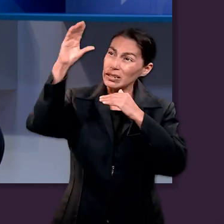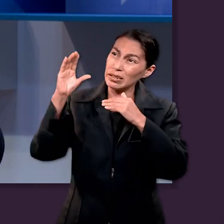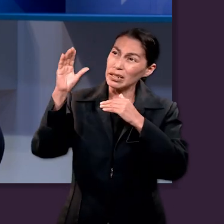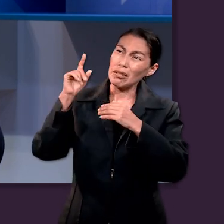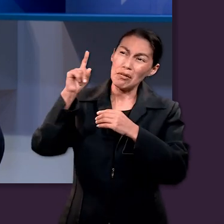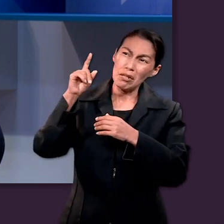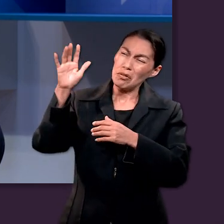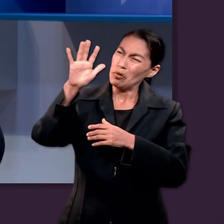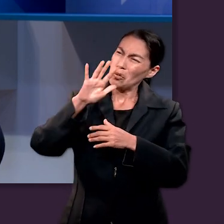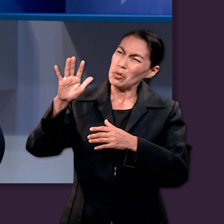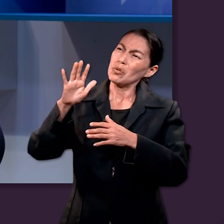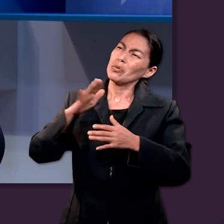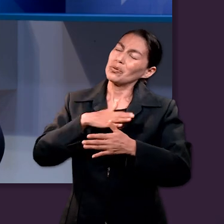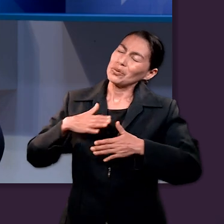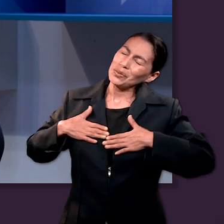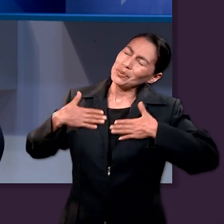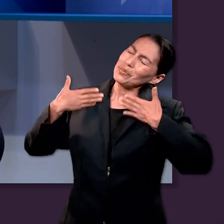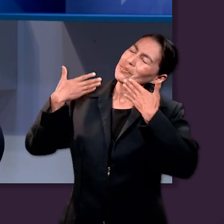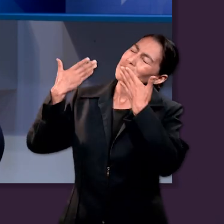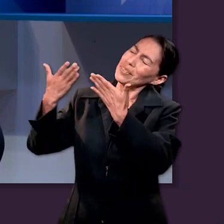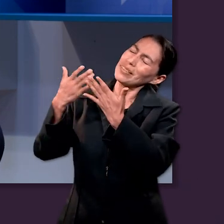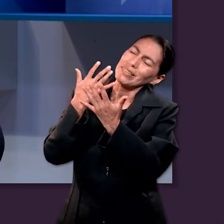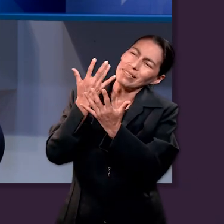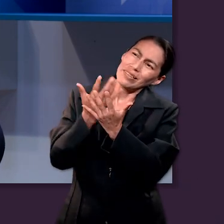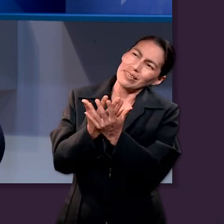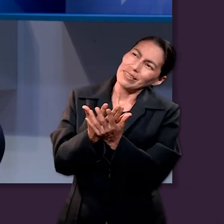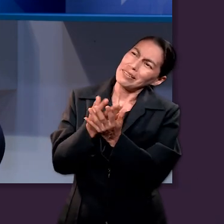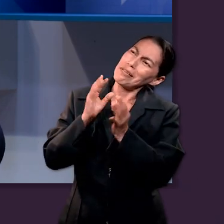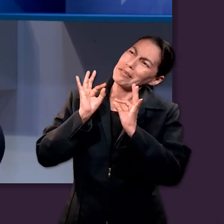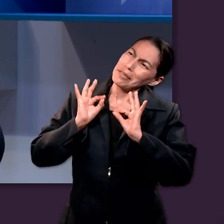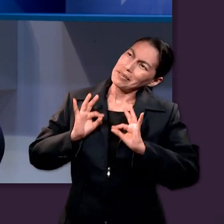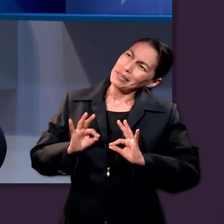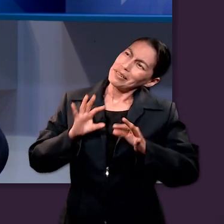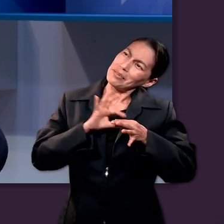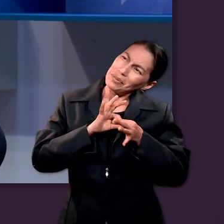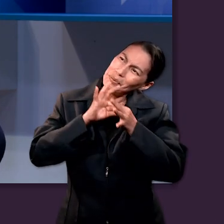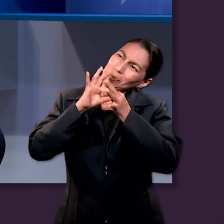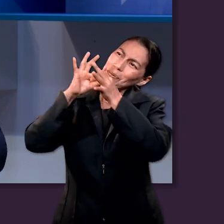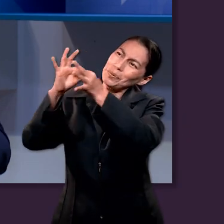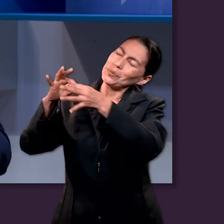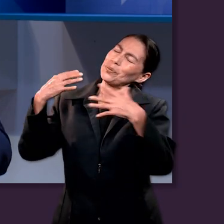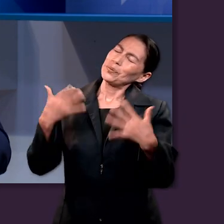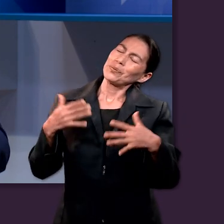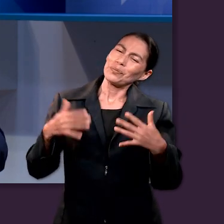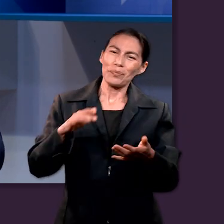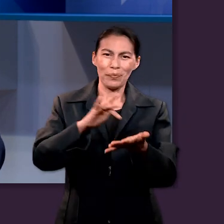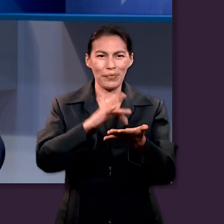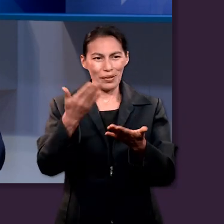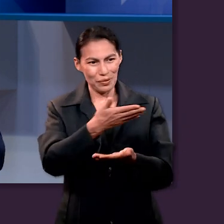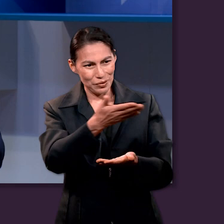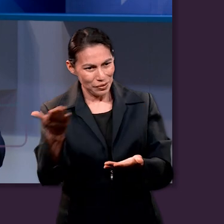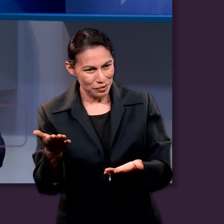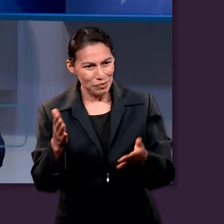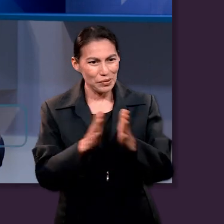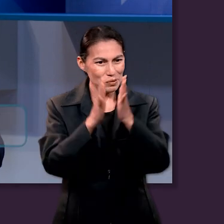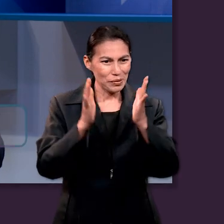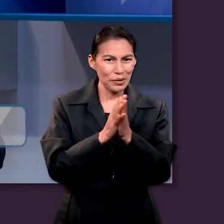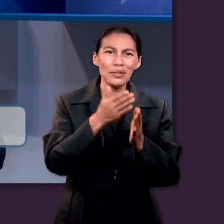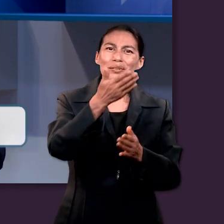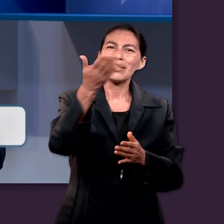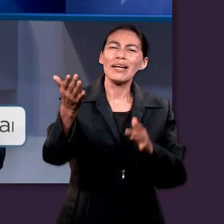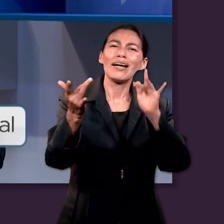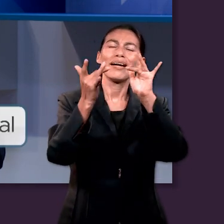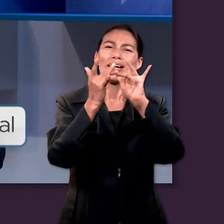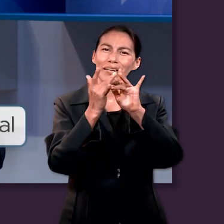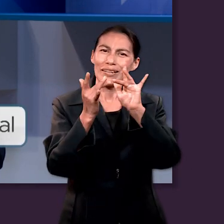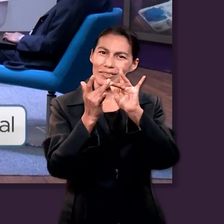ejércitos. Es nuestro privilegio confiar reposadamente en Dios. Bien, pues agradezco mucho sus comentarios y